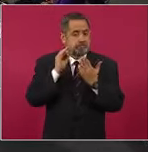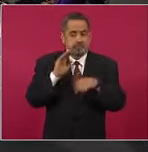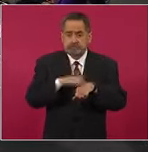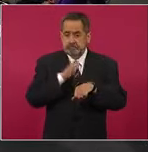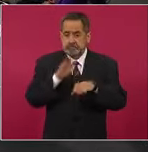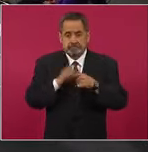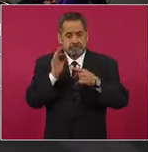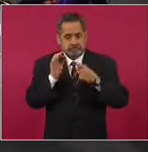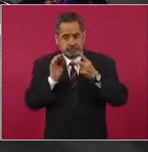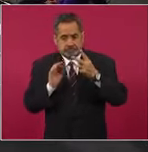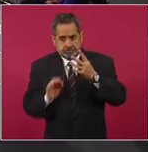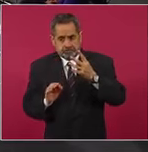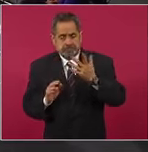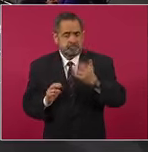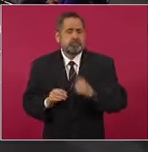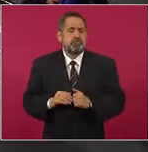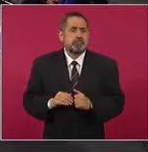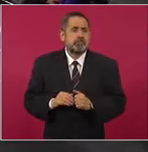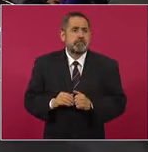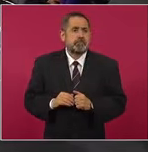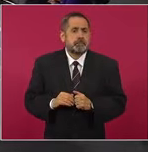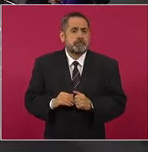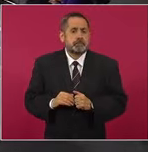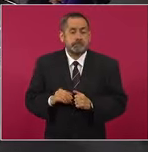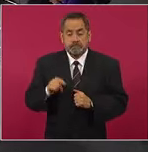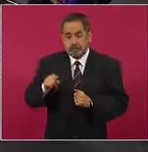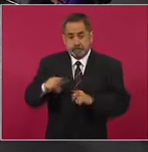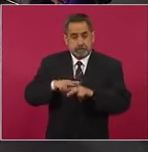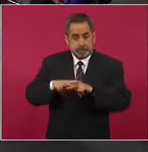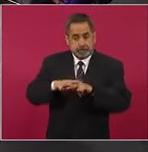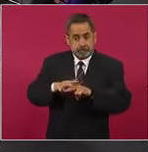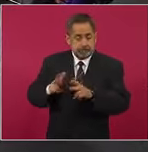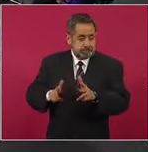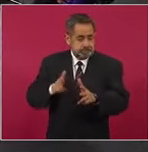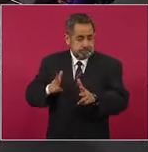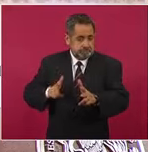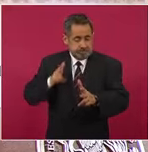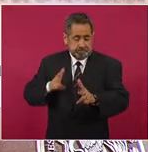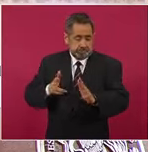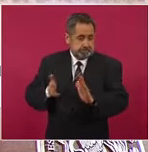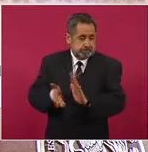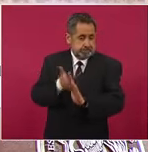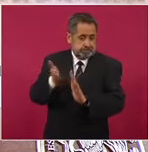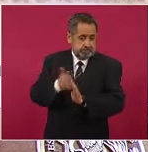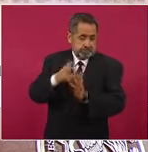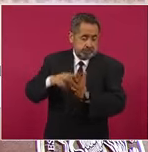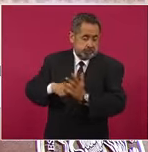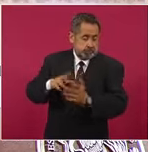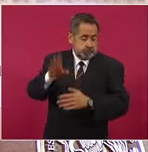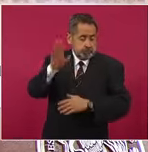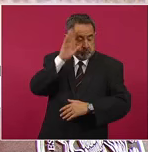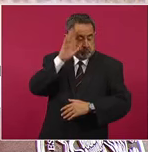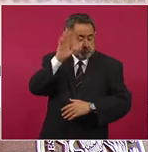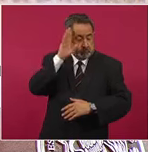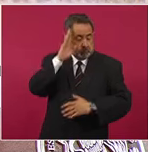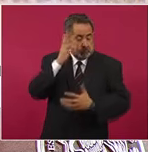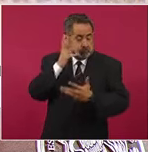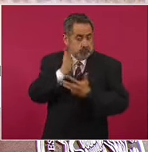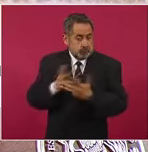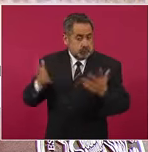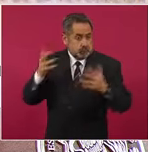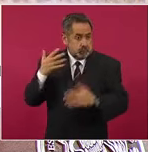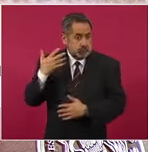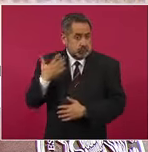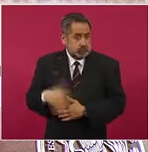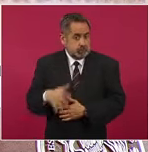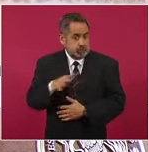magna, imagínense